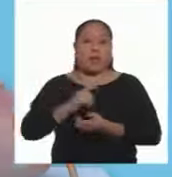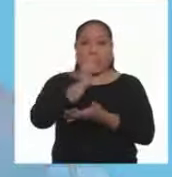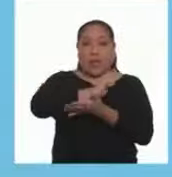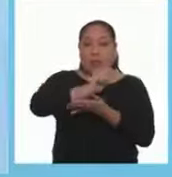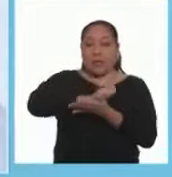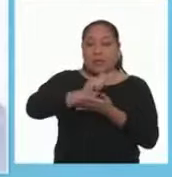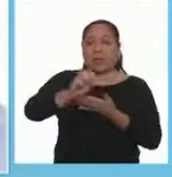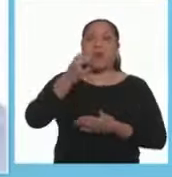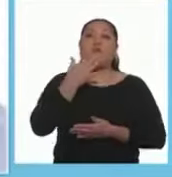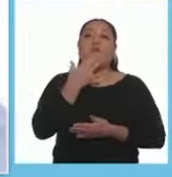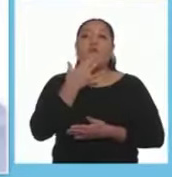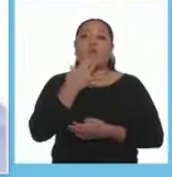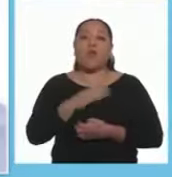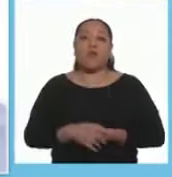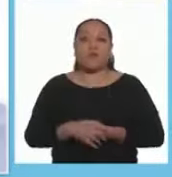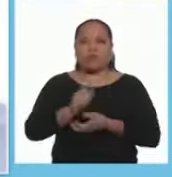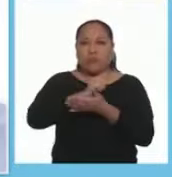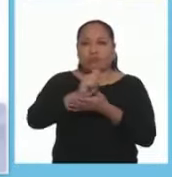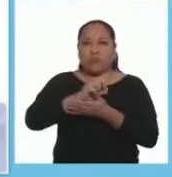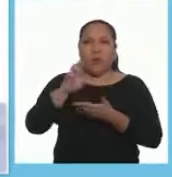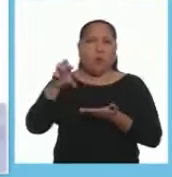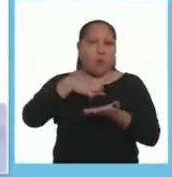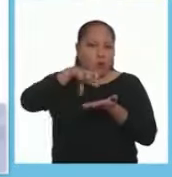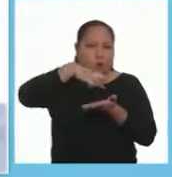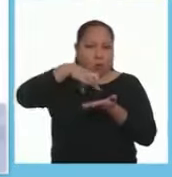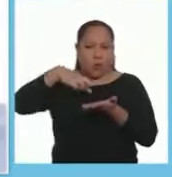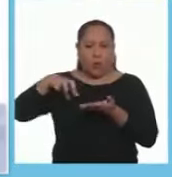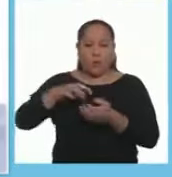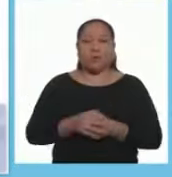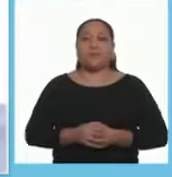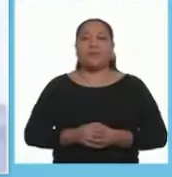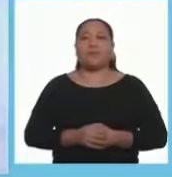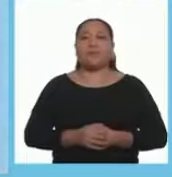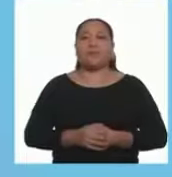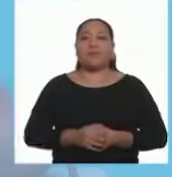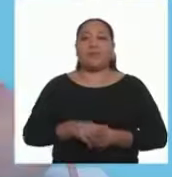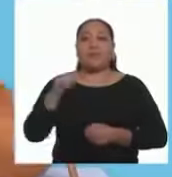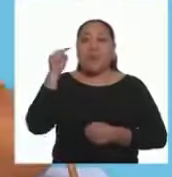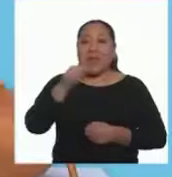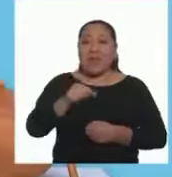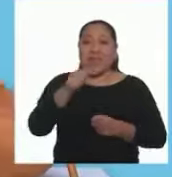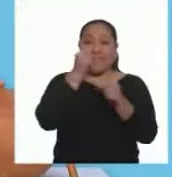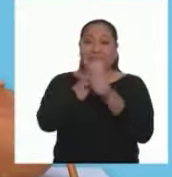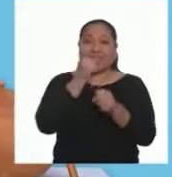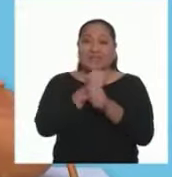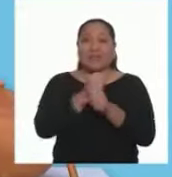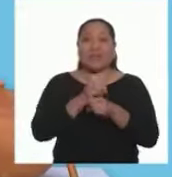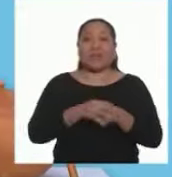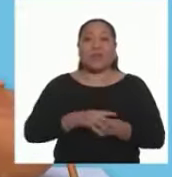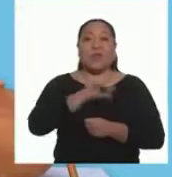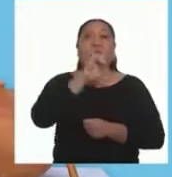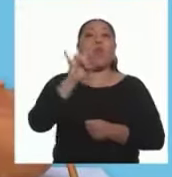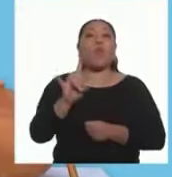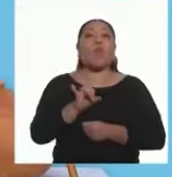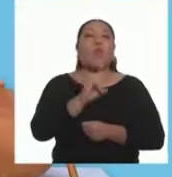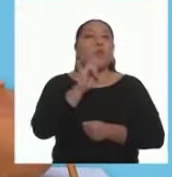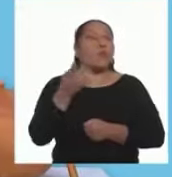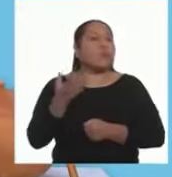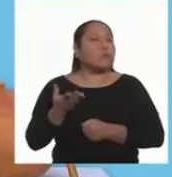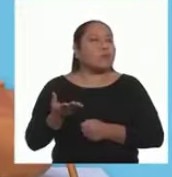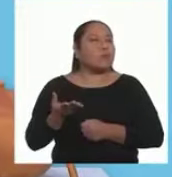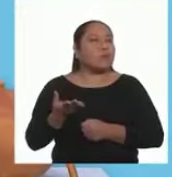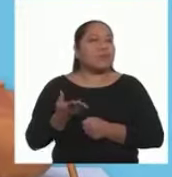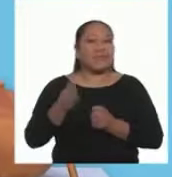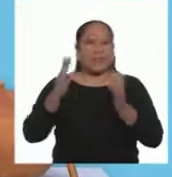papel en blanco Lapiceros de colores, crayolas o plumones Además, para esta actividad